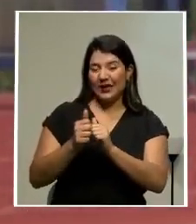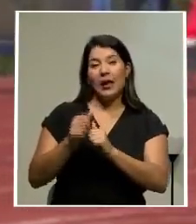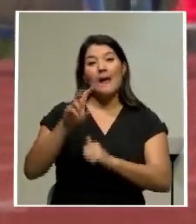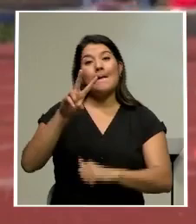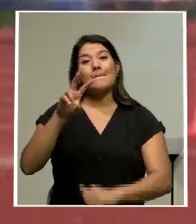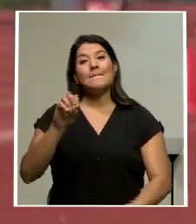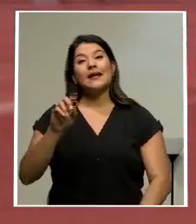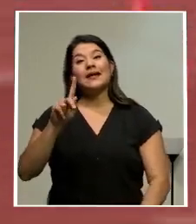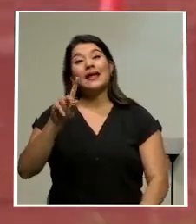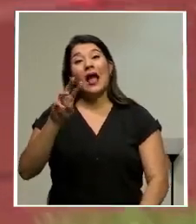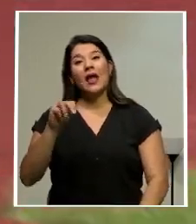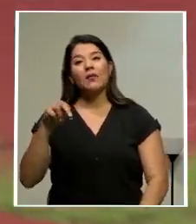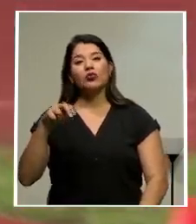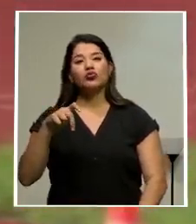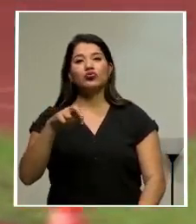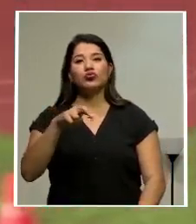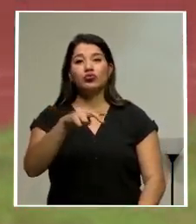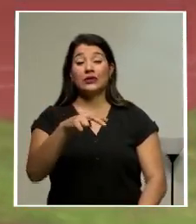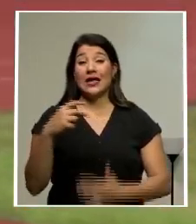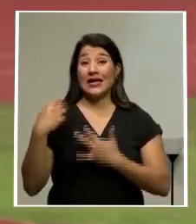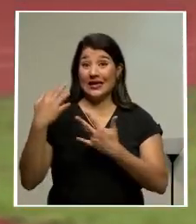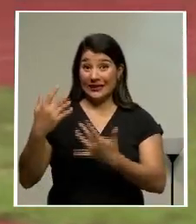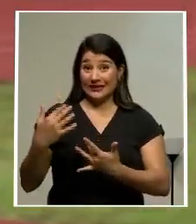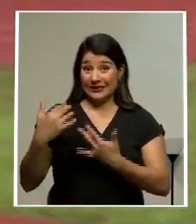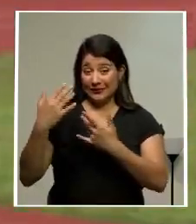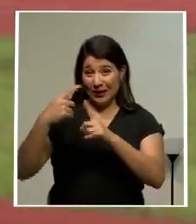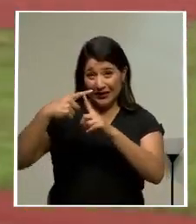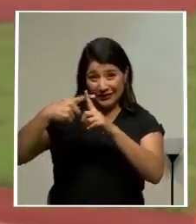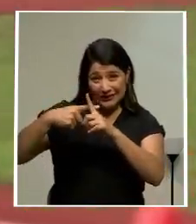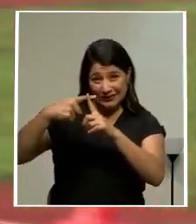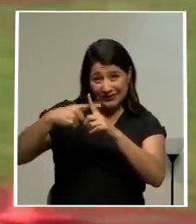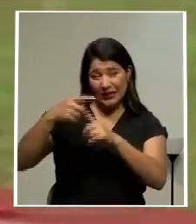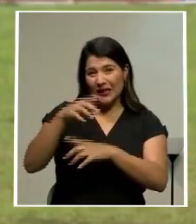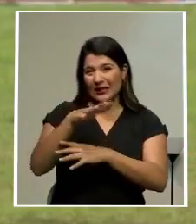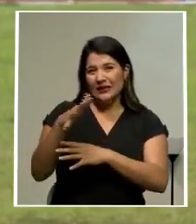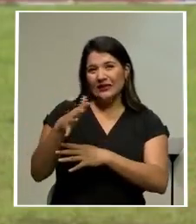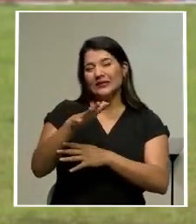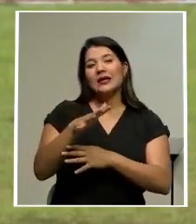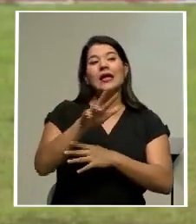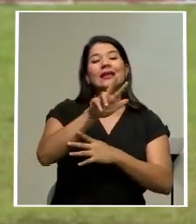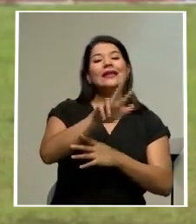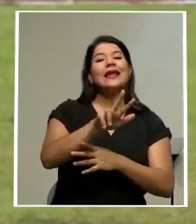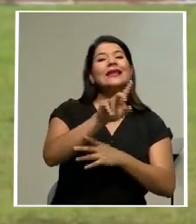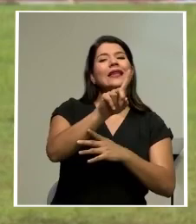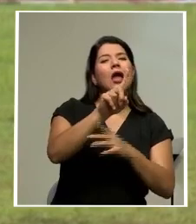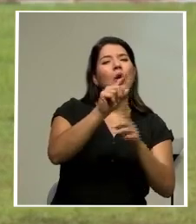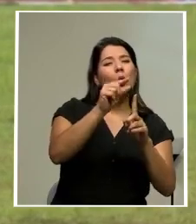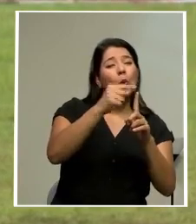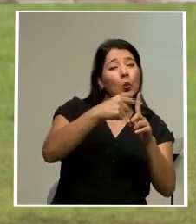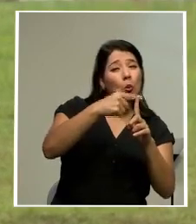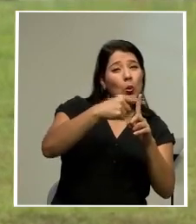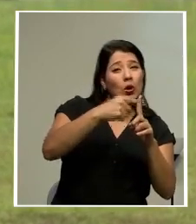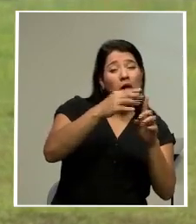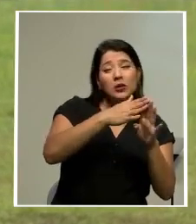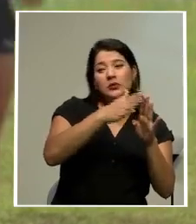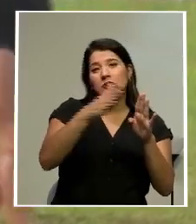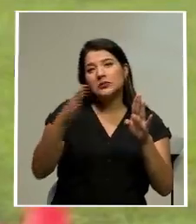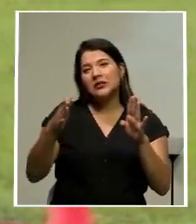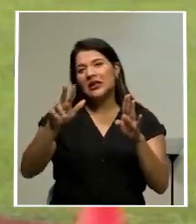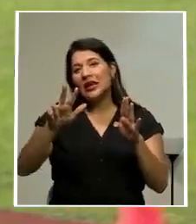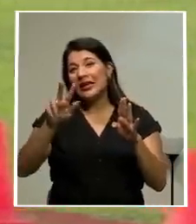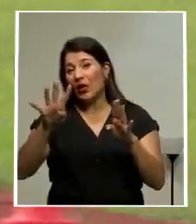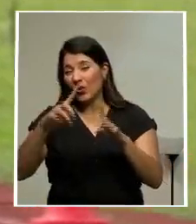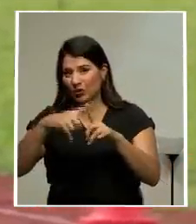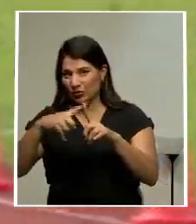realizará Noelia. Se espera que las temperaturas oscilen entre los 31 grados centígrados y los 34.